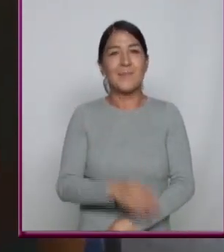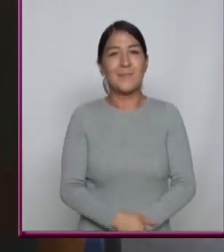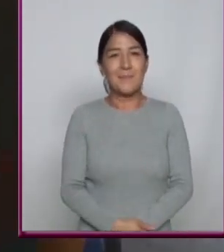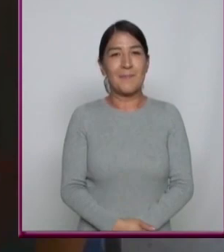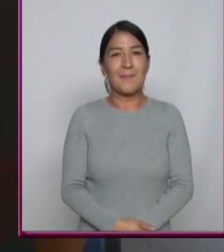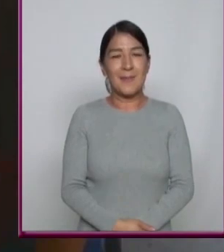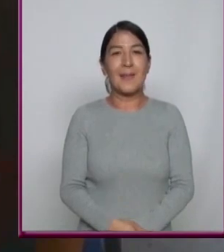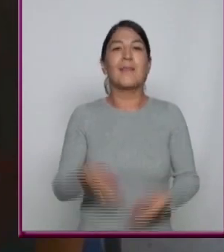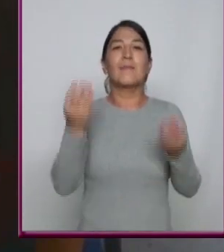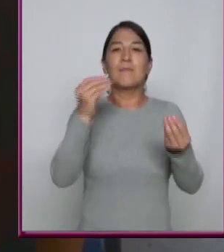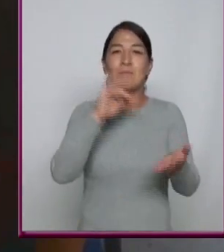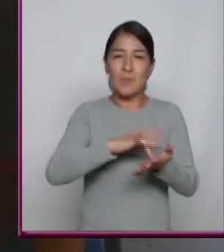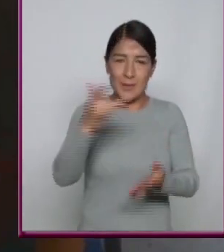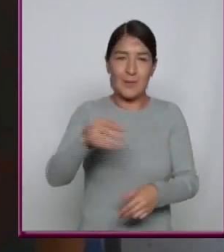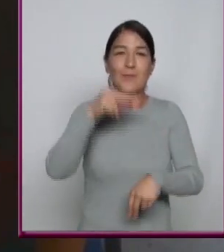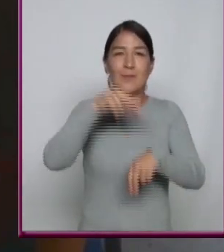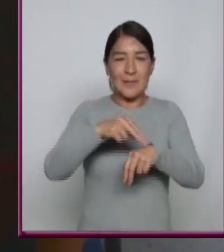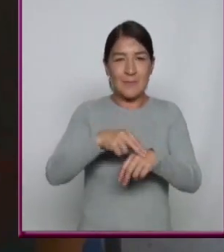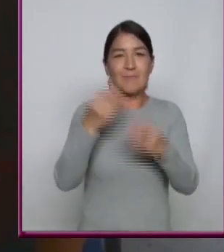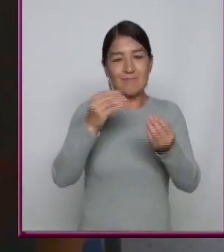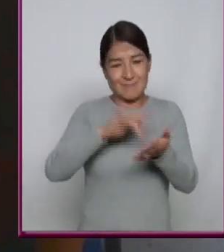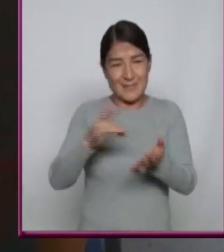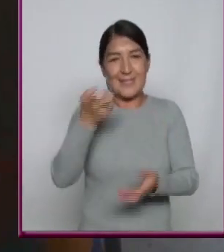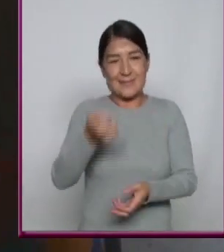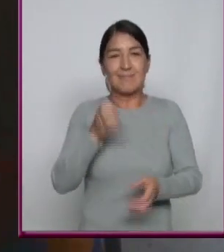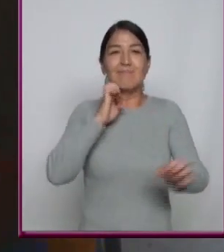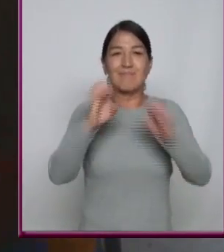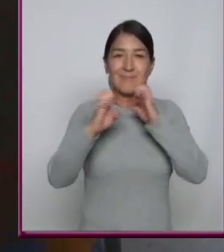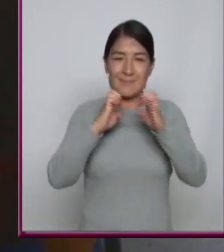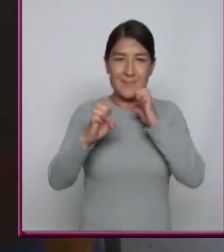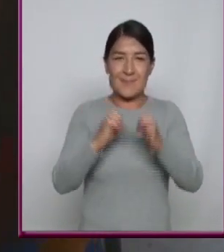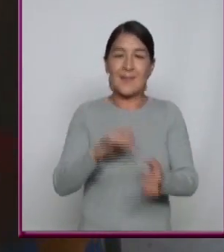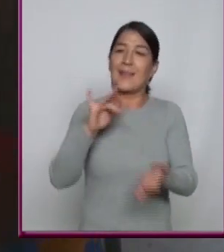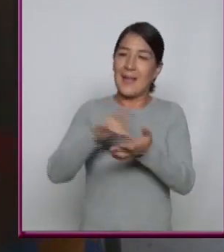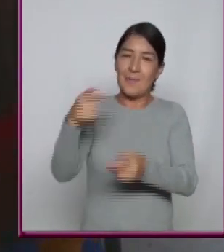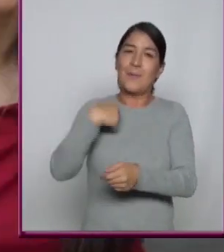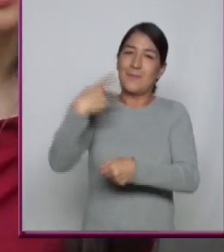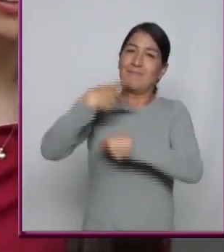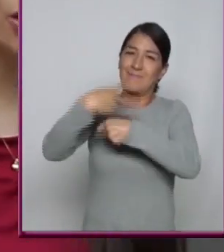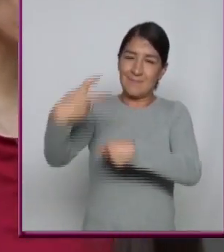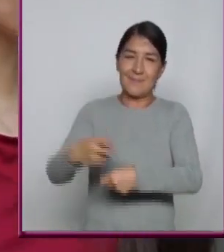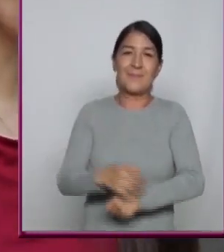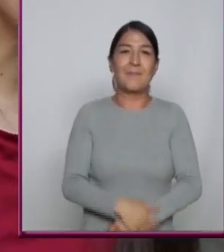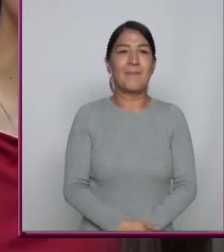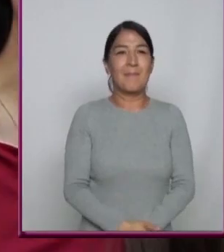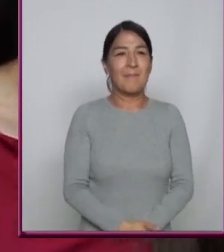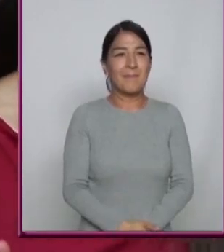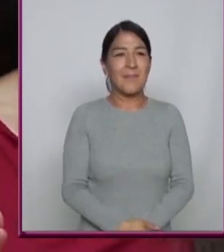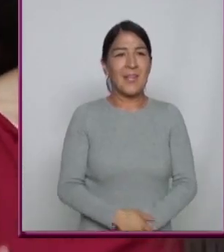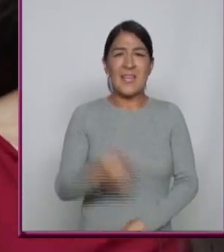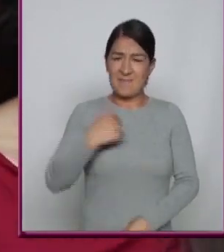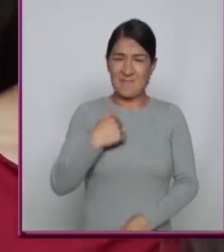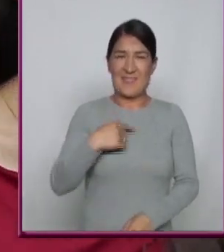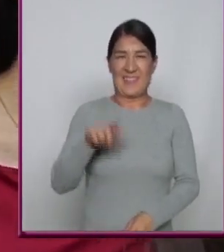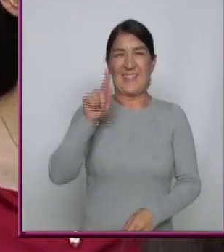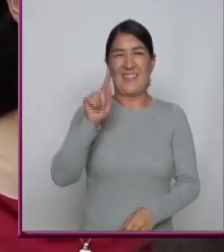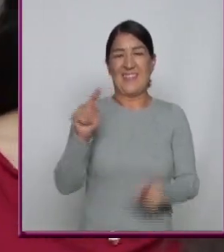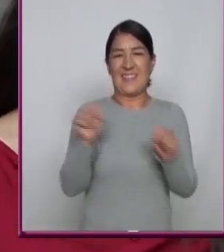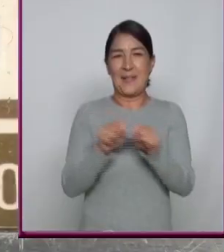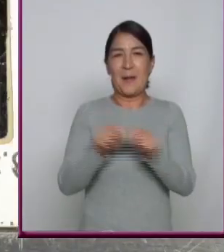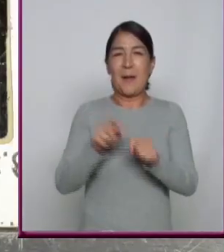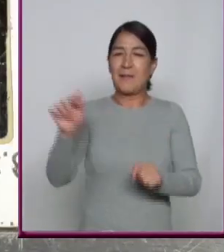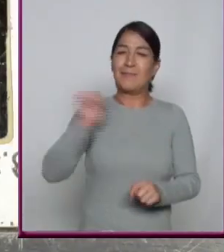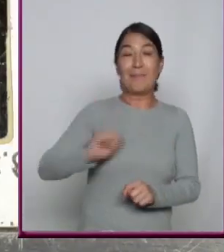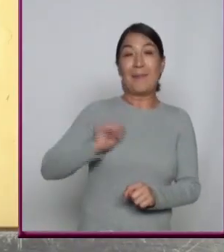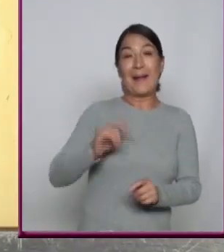Nos lo agradecemos Mucho doctor Muchas gracias Por esta entrevista Gracias por invitarme Mi tío Chavo Ruco Aún guarda Sus cassettes